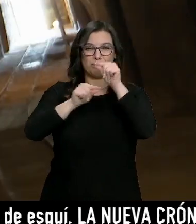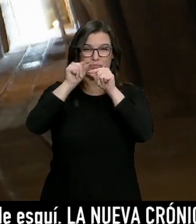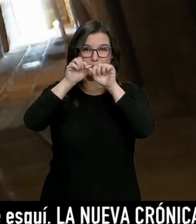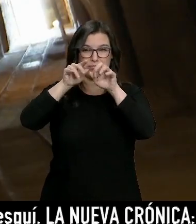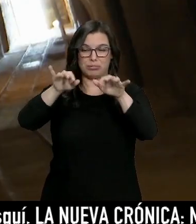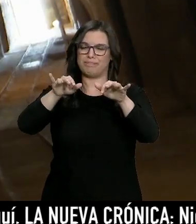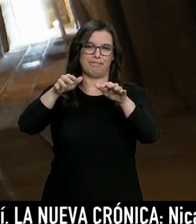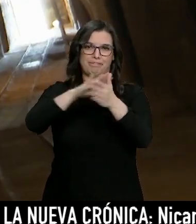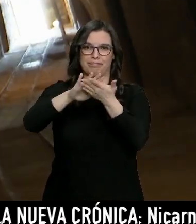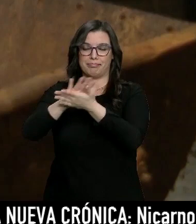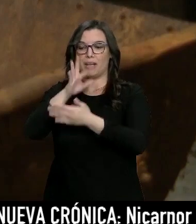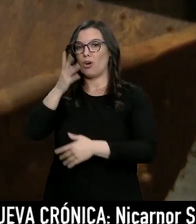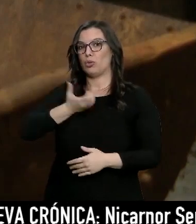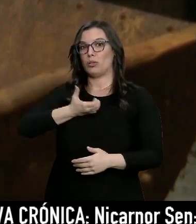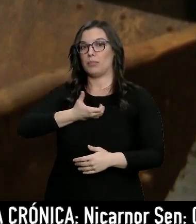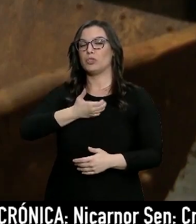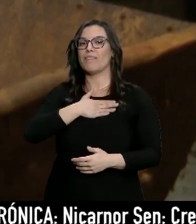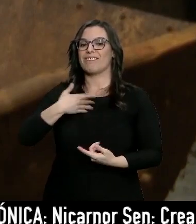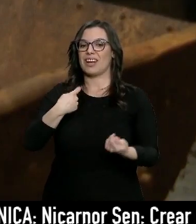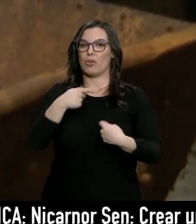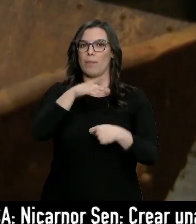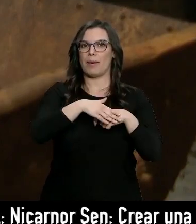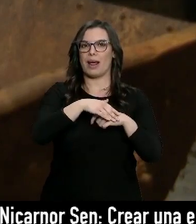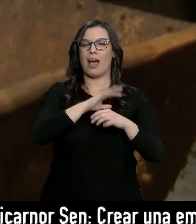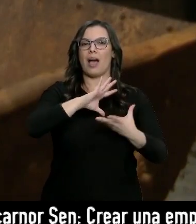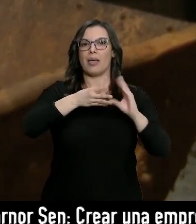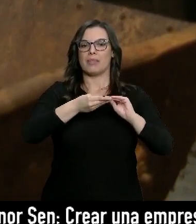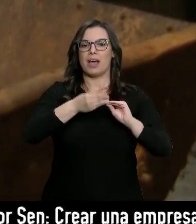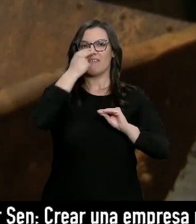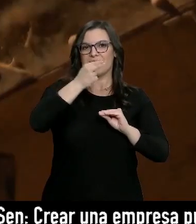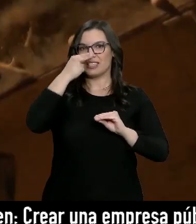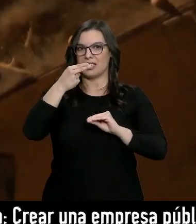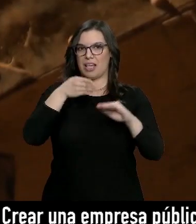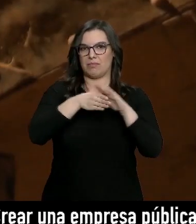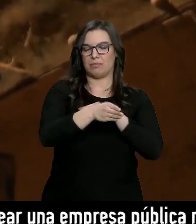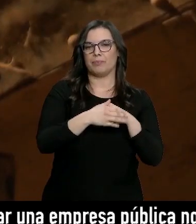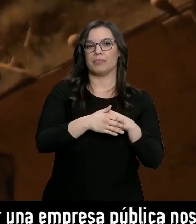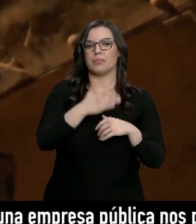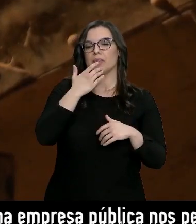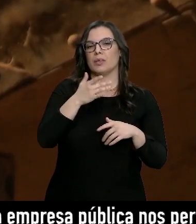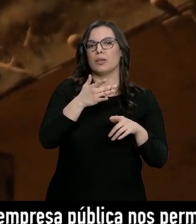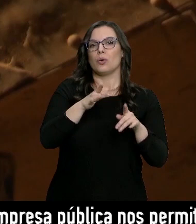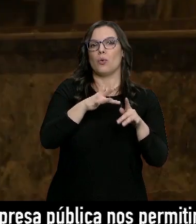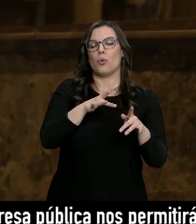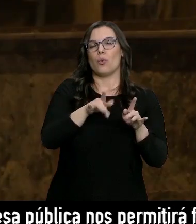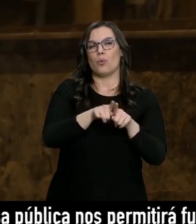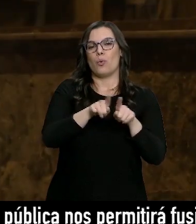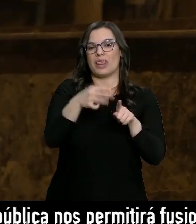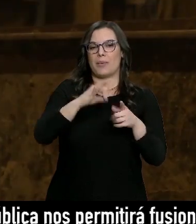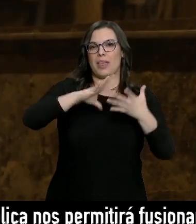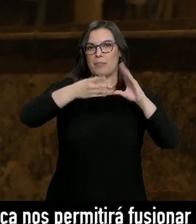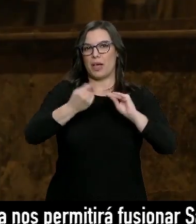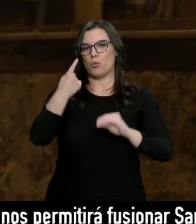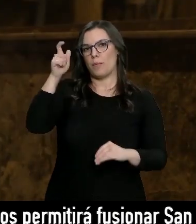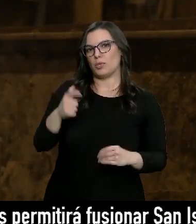ayuntamiento negocia con los herederos para hacerla visitable. Adquiriéndola, por ejemplo, con una concesión, habría que recondicionarlo. Aquí habría que tener